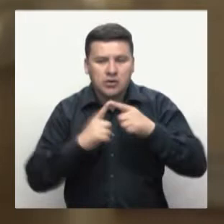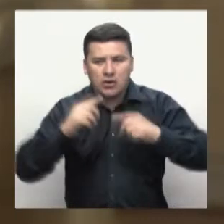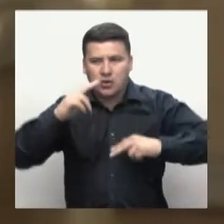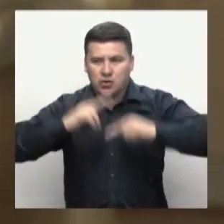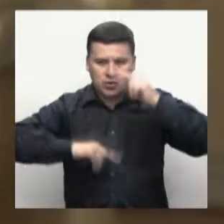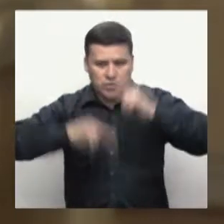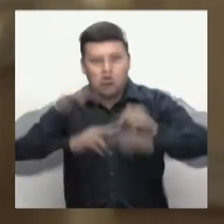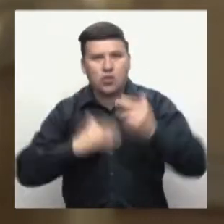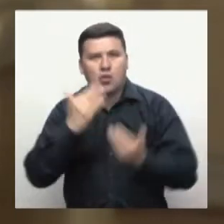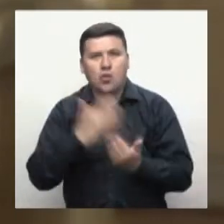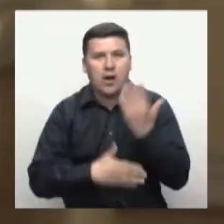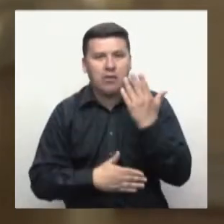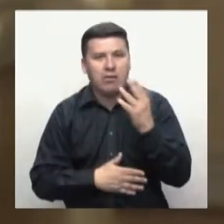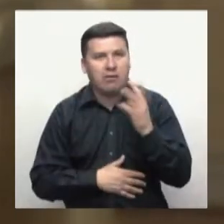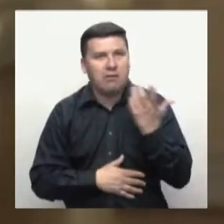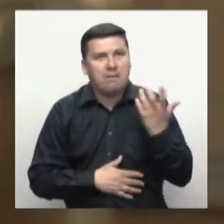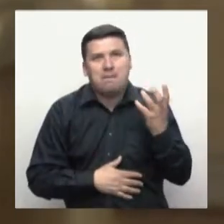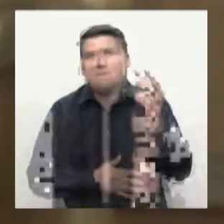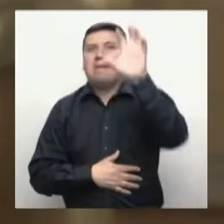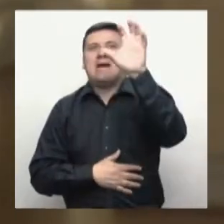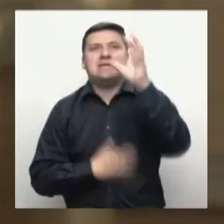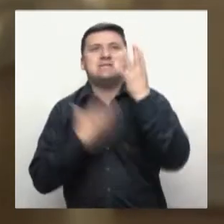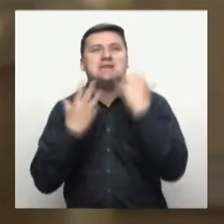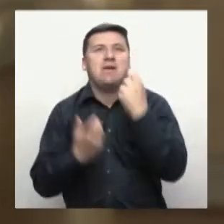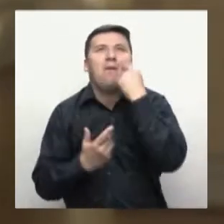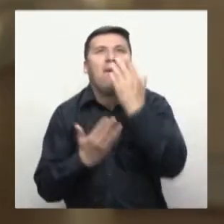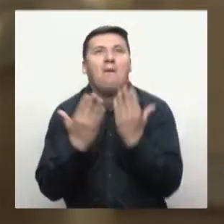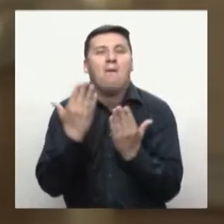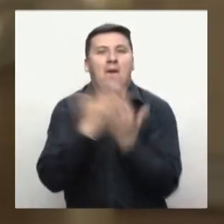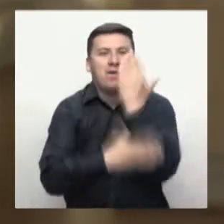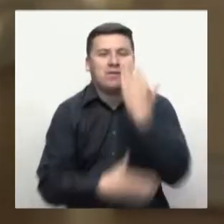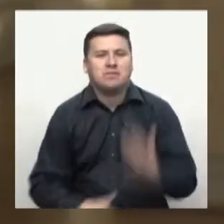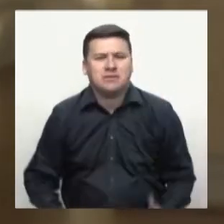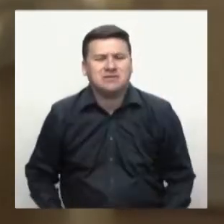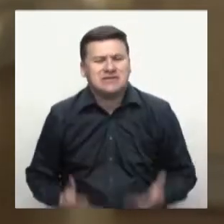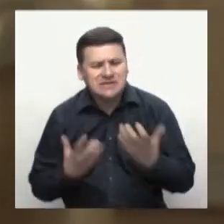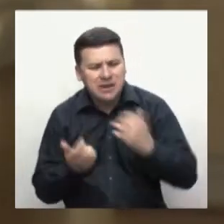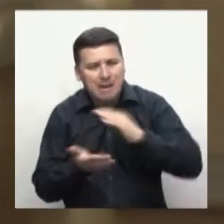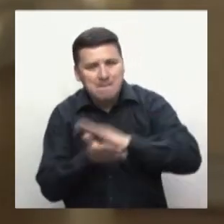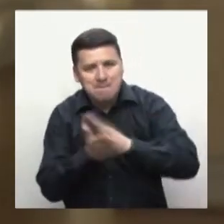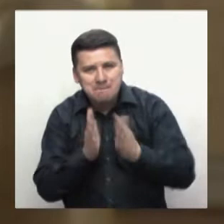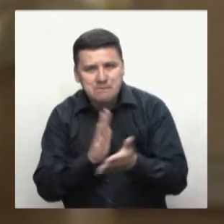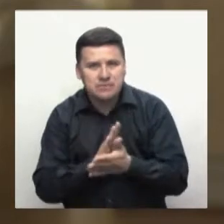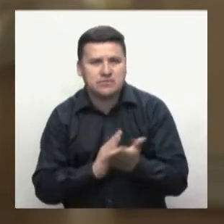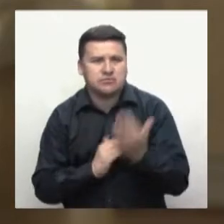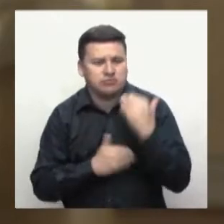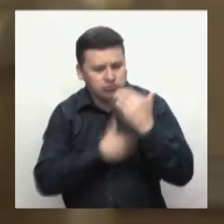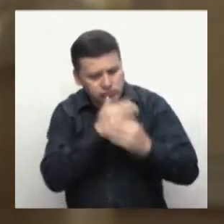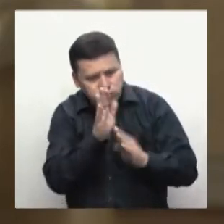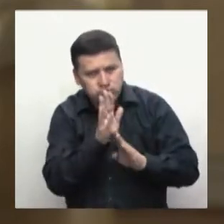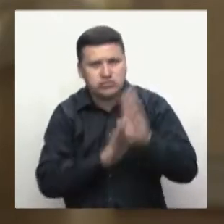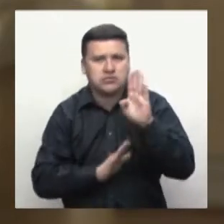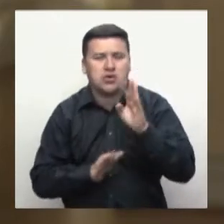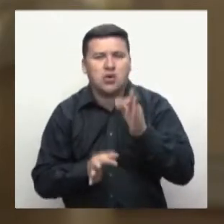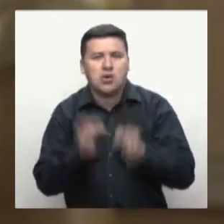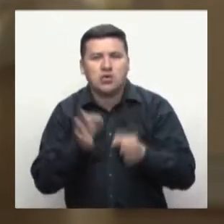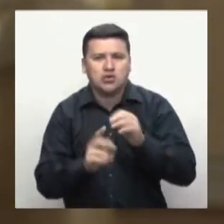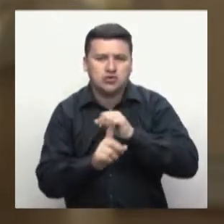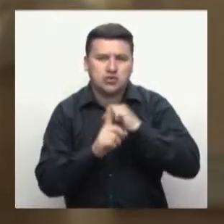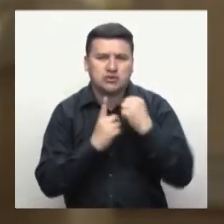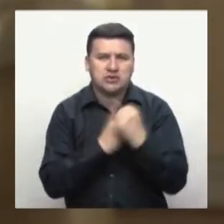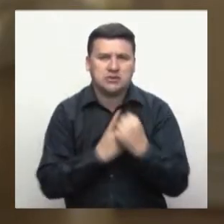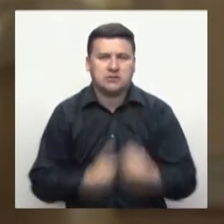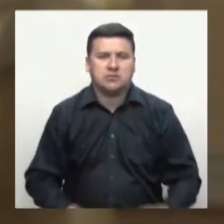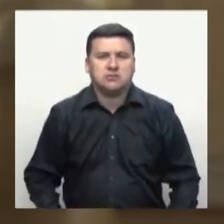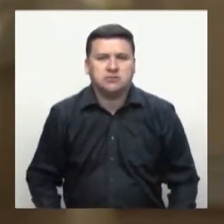contribuyen a la construcción del nuevo país que todos queremos ver, un país en paz, con progreso